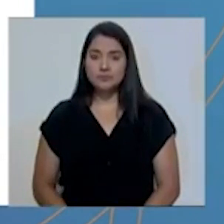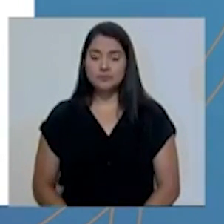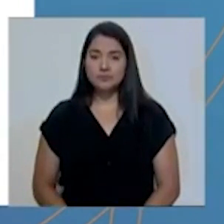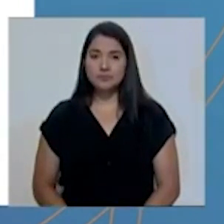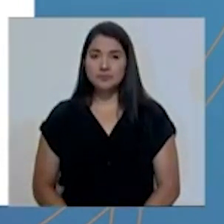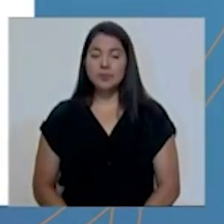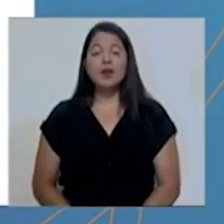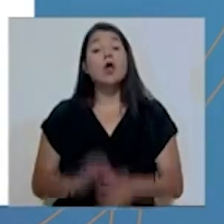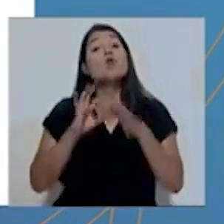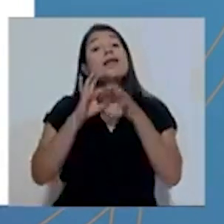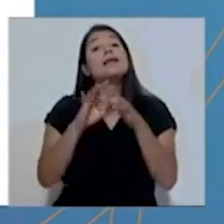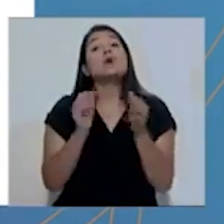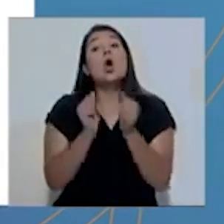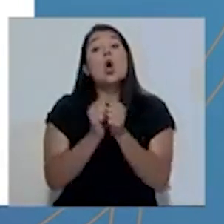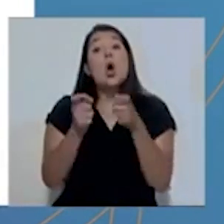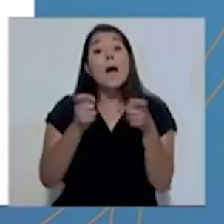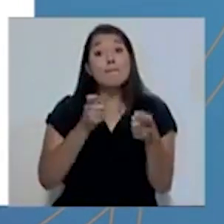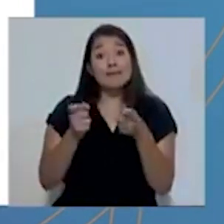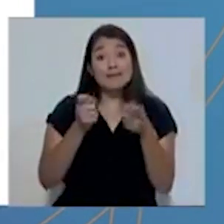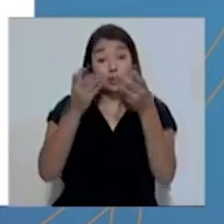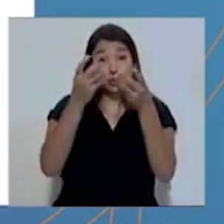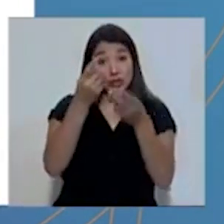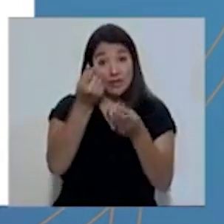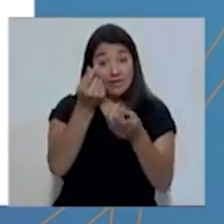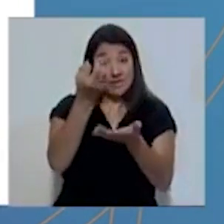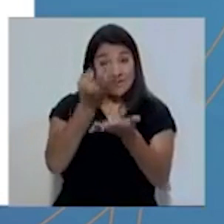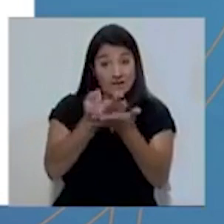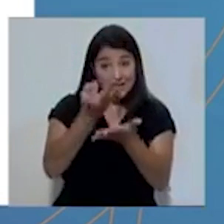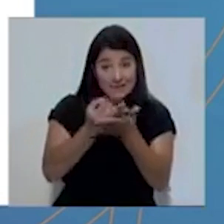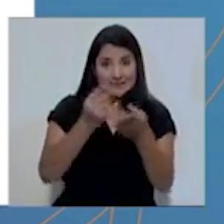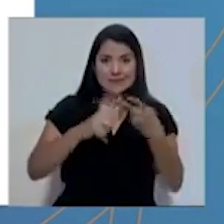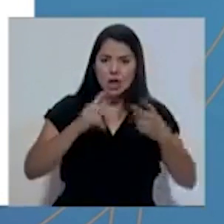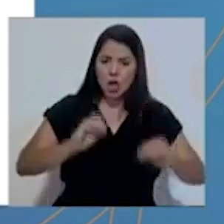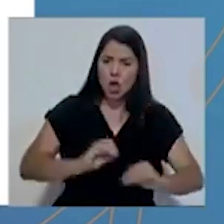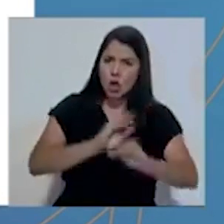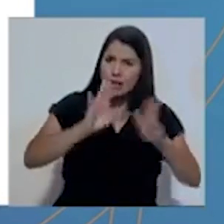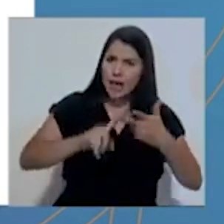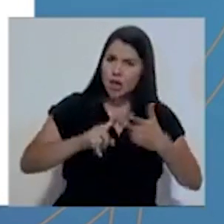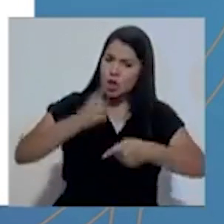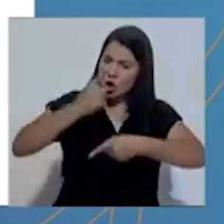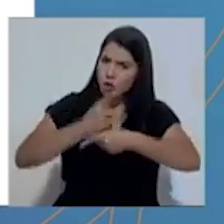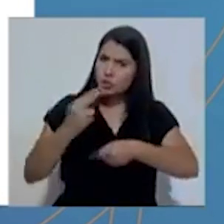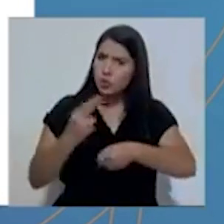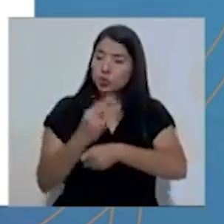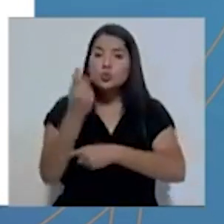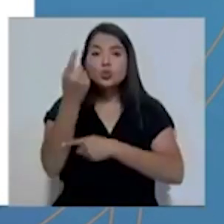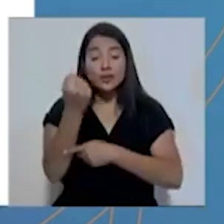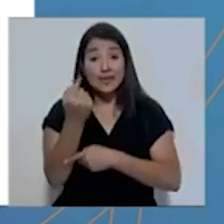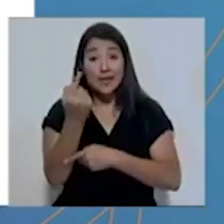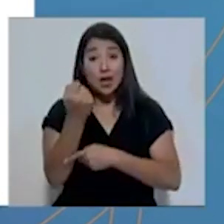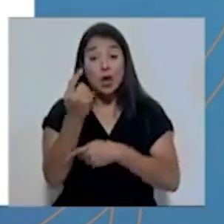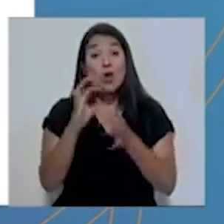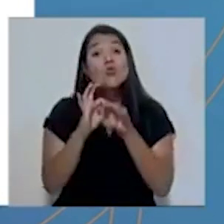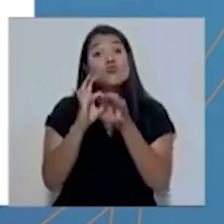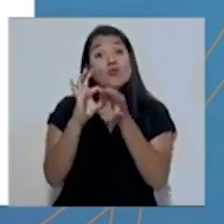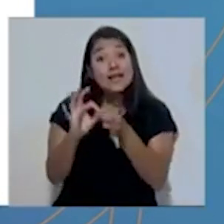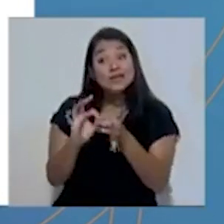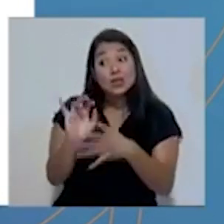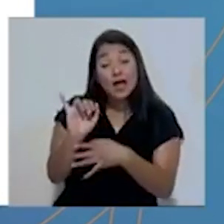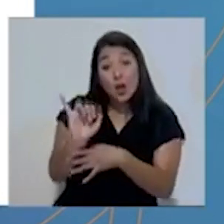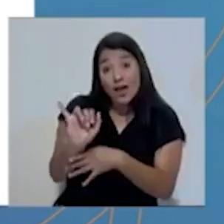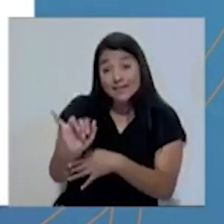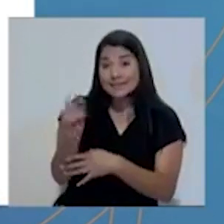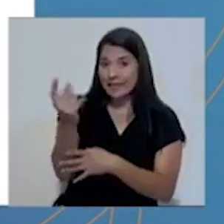En cuanto a la administración financiera, transparente y buen uso de los recursos sobre el uso de estos